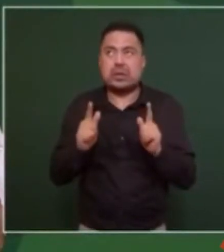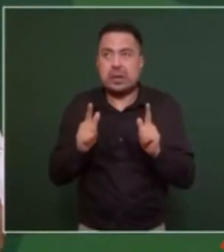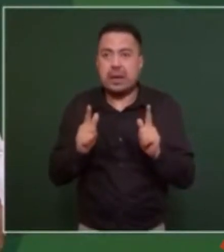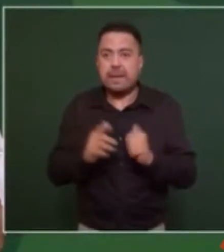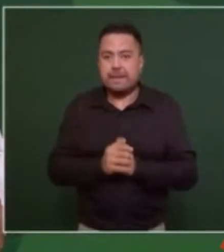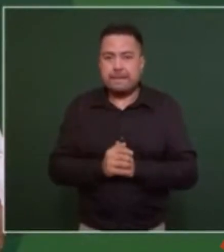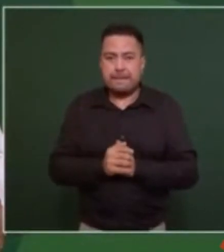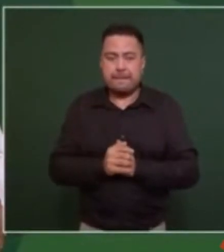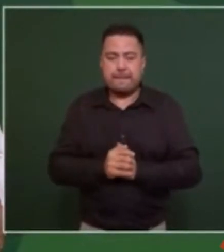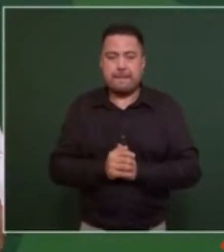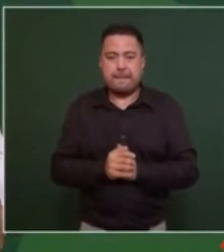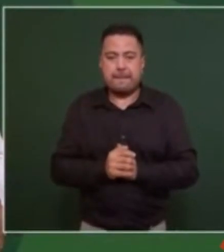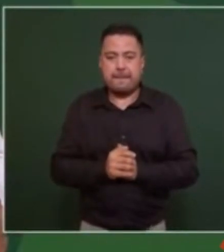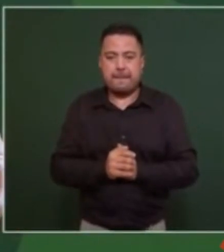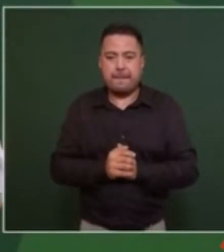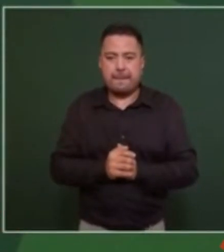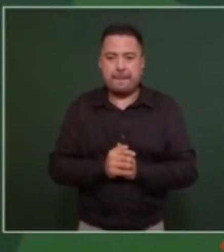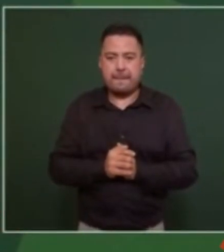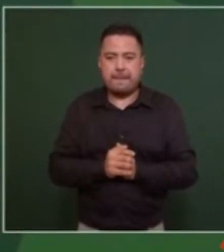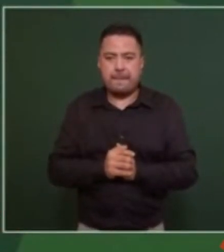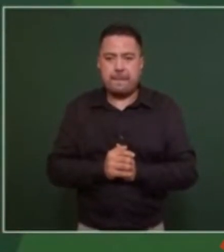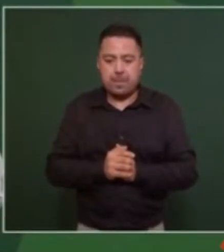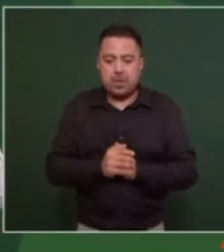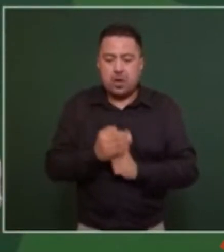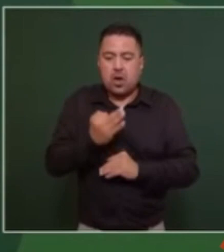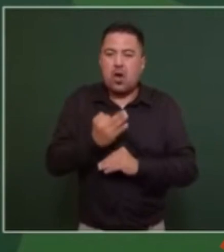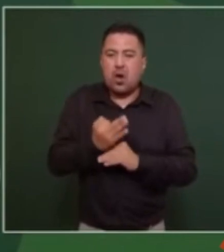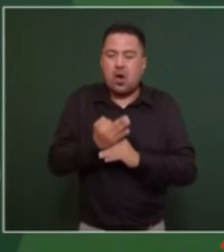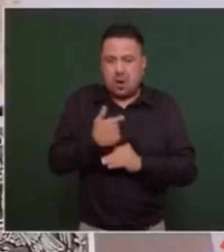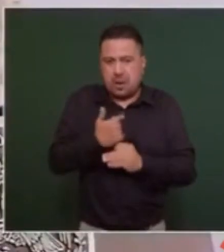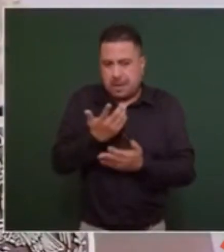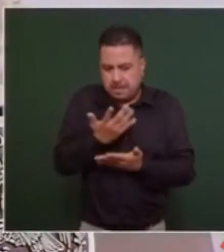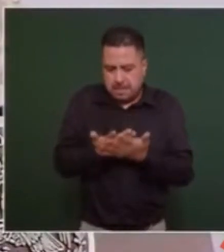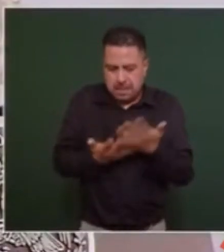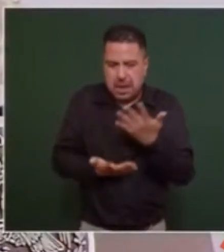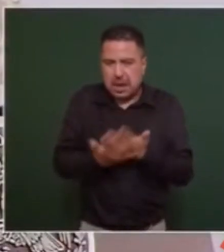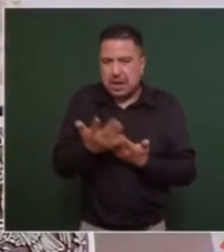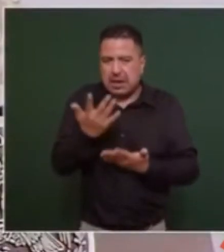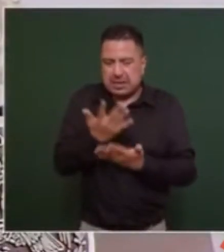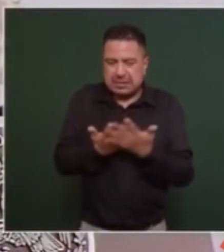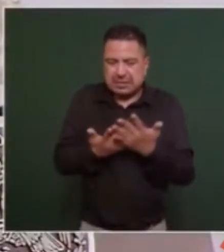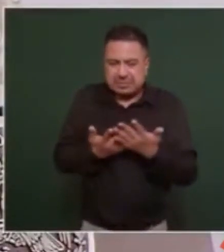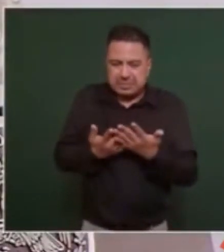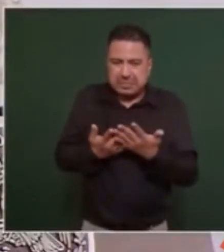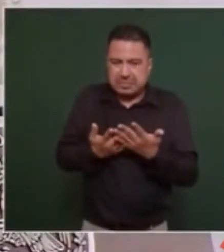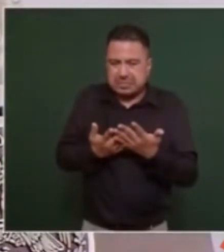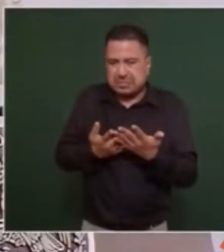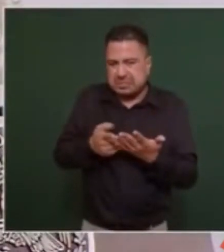Tengo aquí a la mano algunos eventos